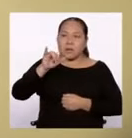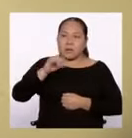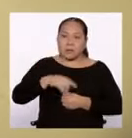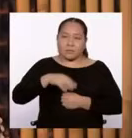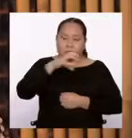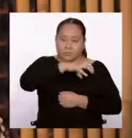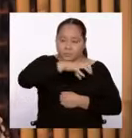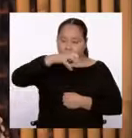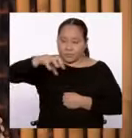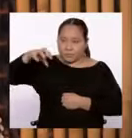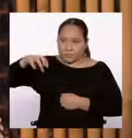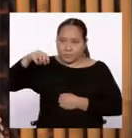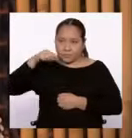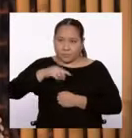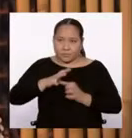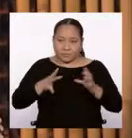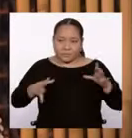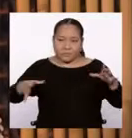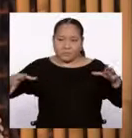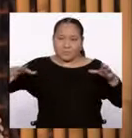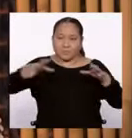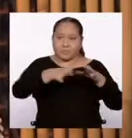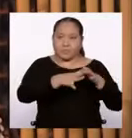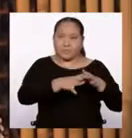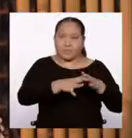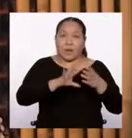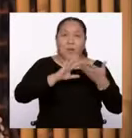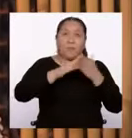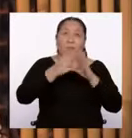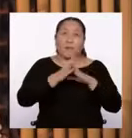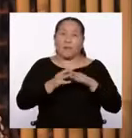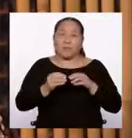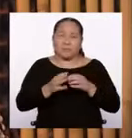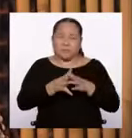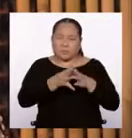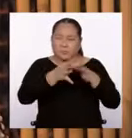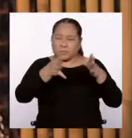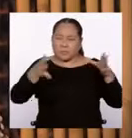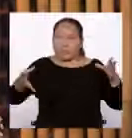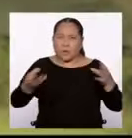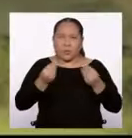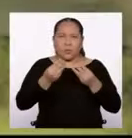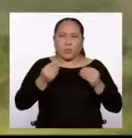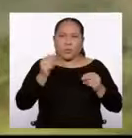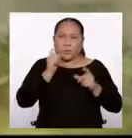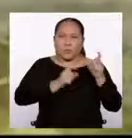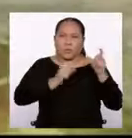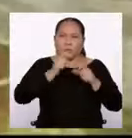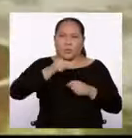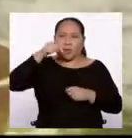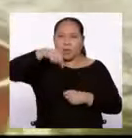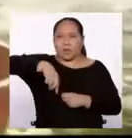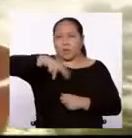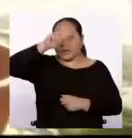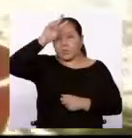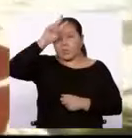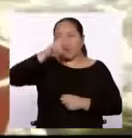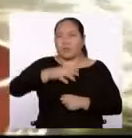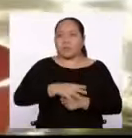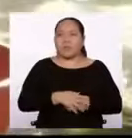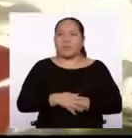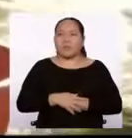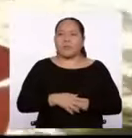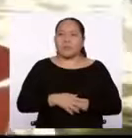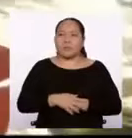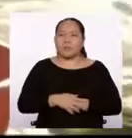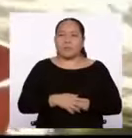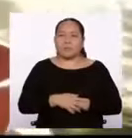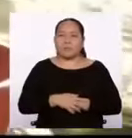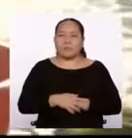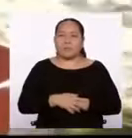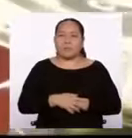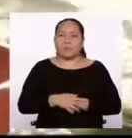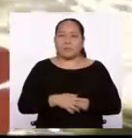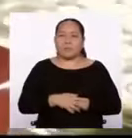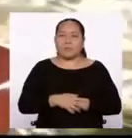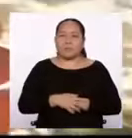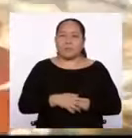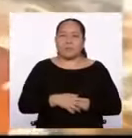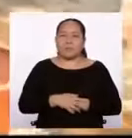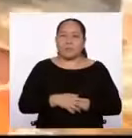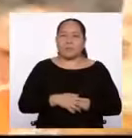Somos el pueblo más numeroso que hay acá en el Perú. Añaguero, se